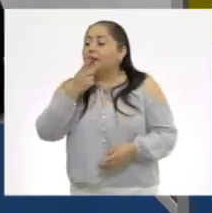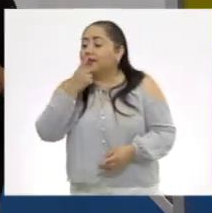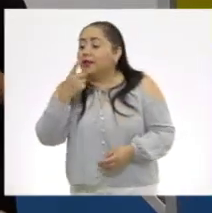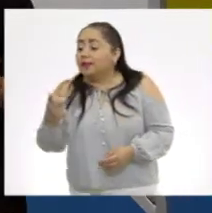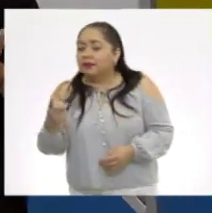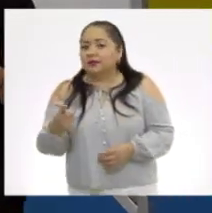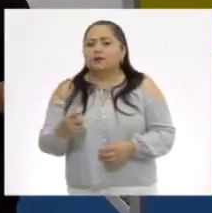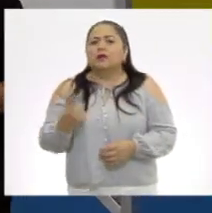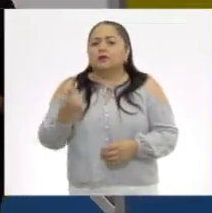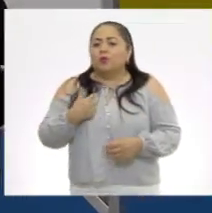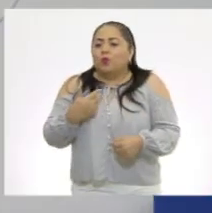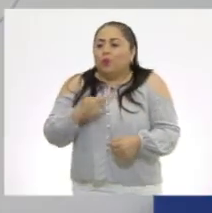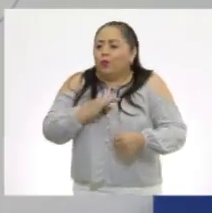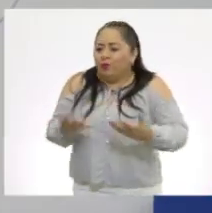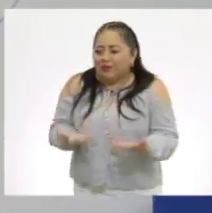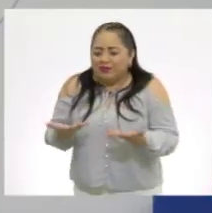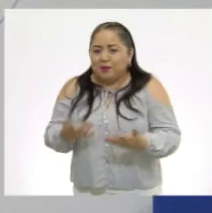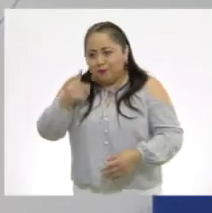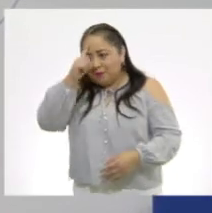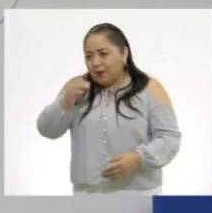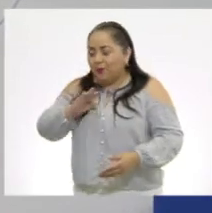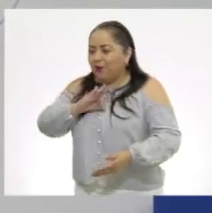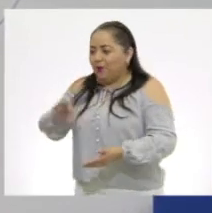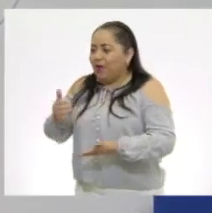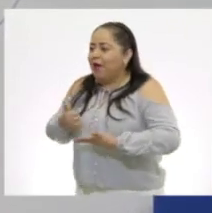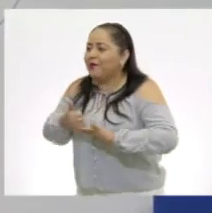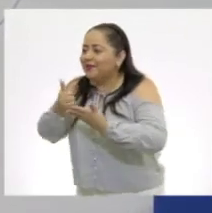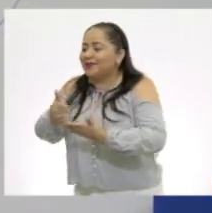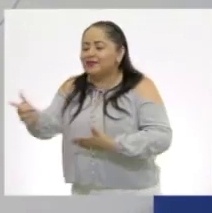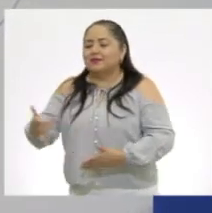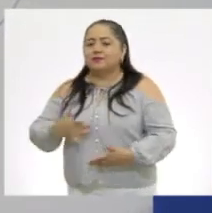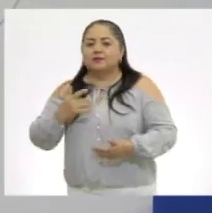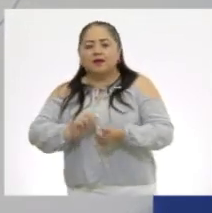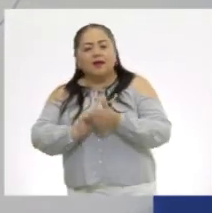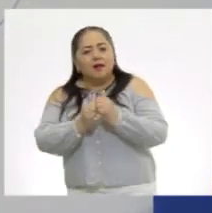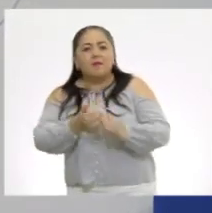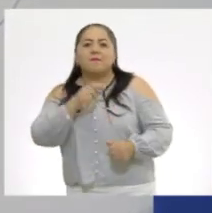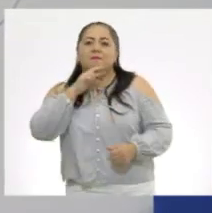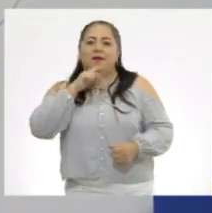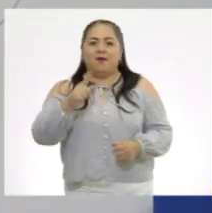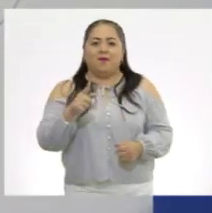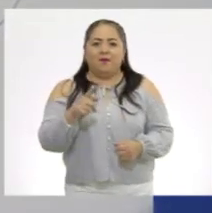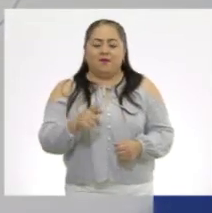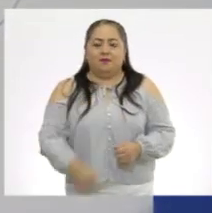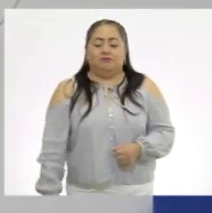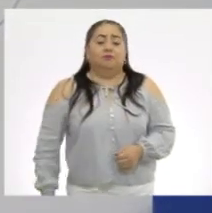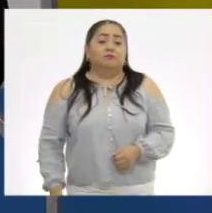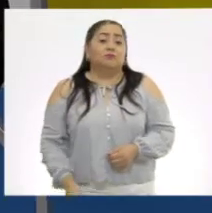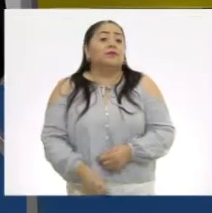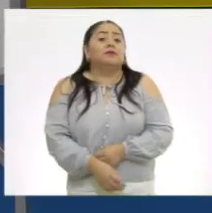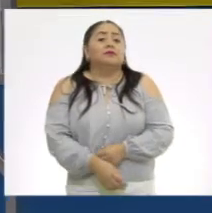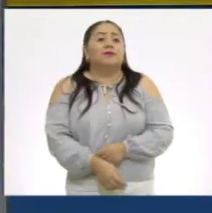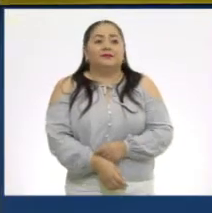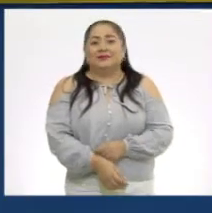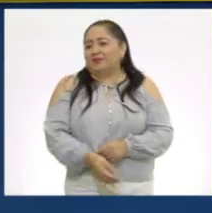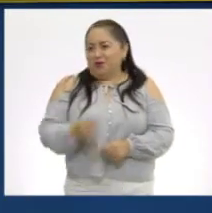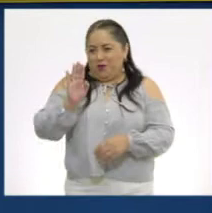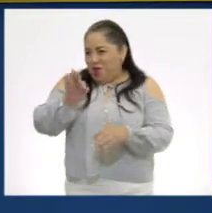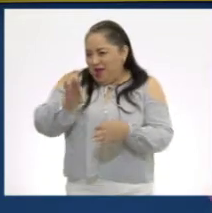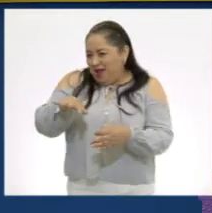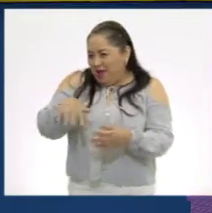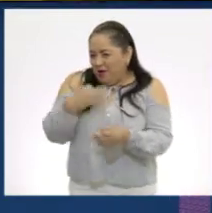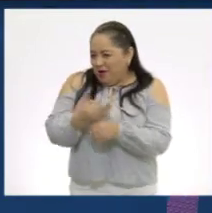qué puedo hacer para hacerlo sentir mejor. Y es justo lo que acabo de hacer yo contigo,